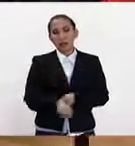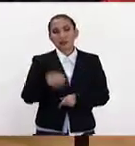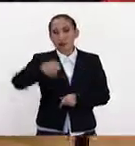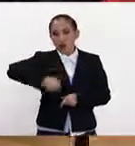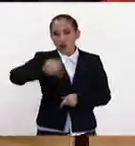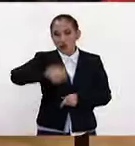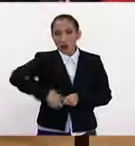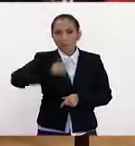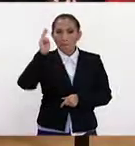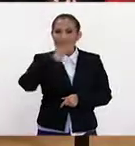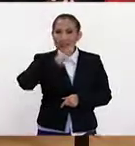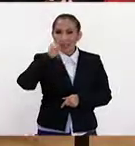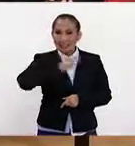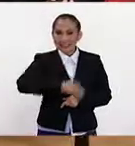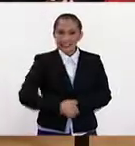saludo hasta Mazatlán.